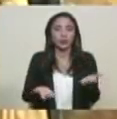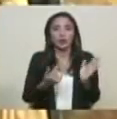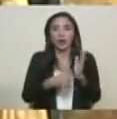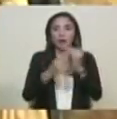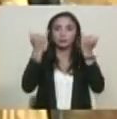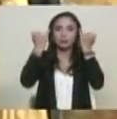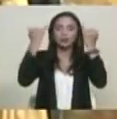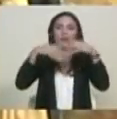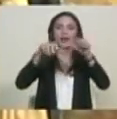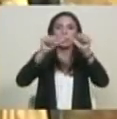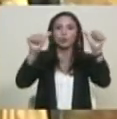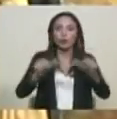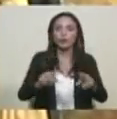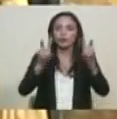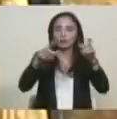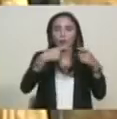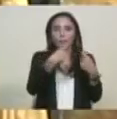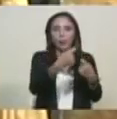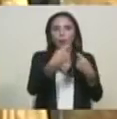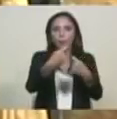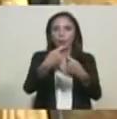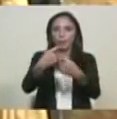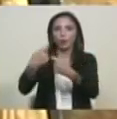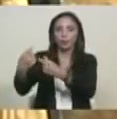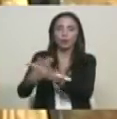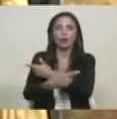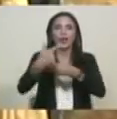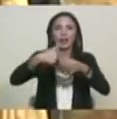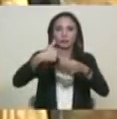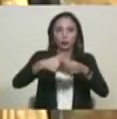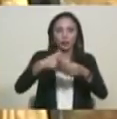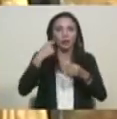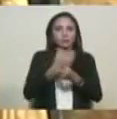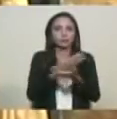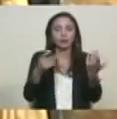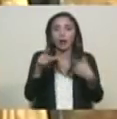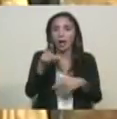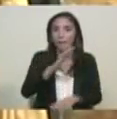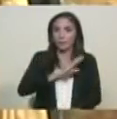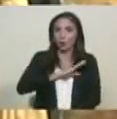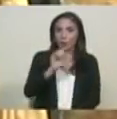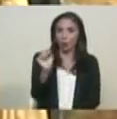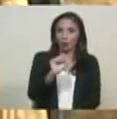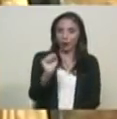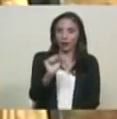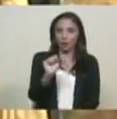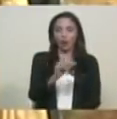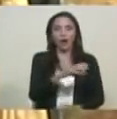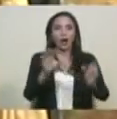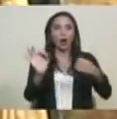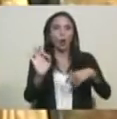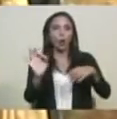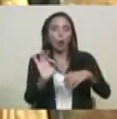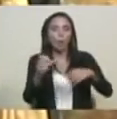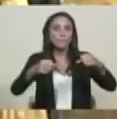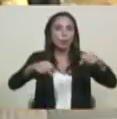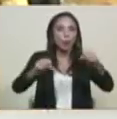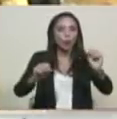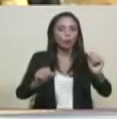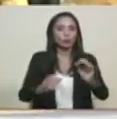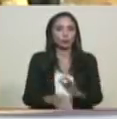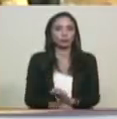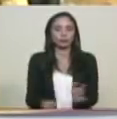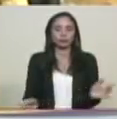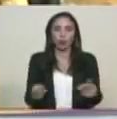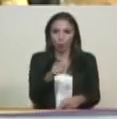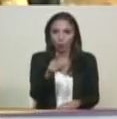quiero crear un nuevo sistema de subsidio directo a usted, al dueño de la motocicleta, de la moto, del